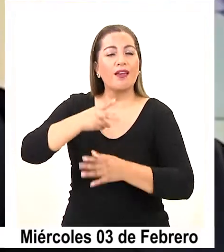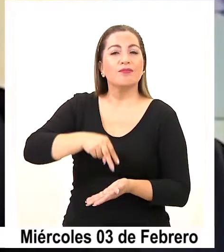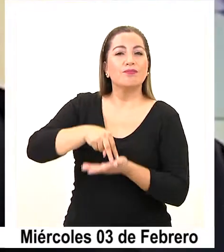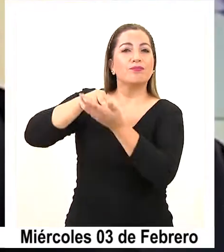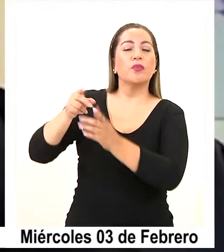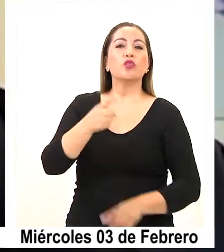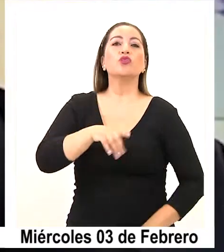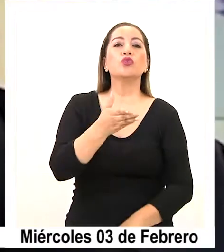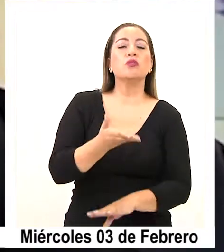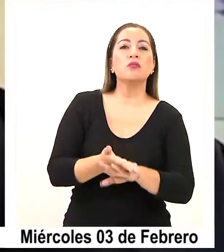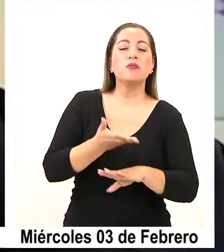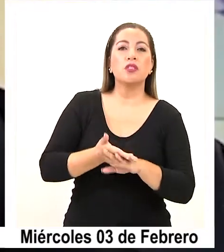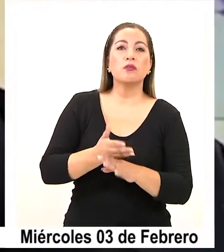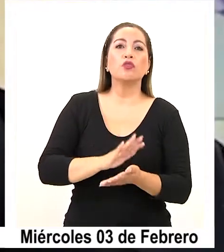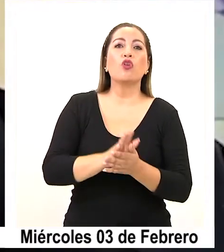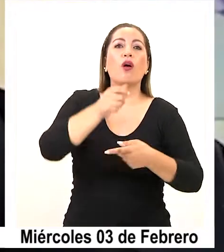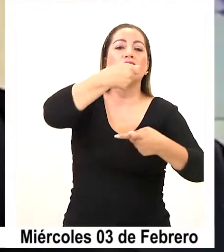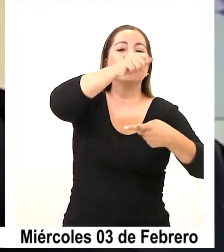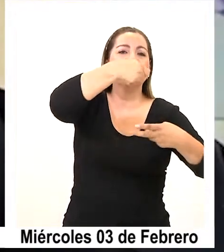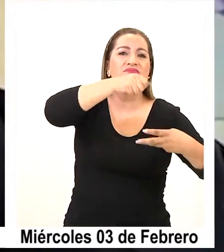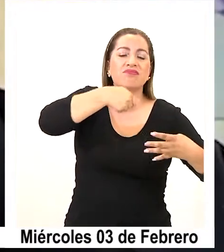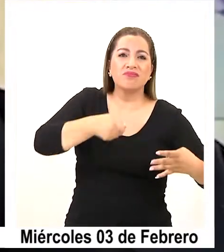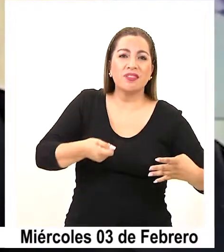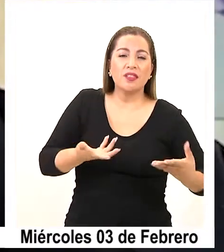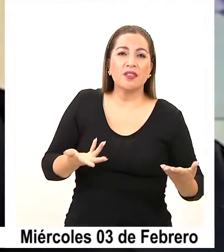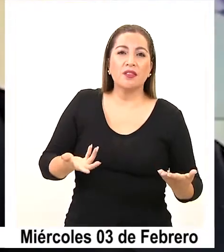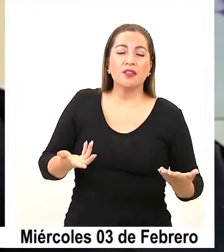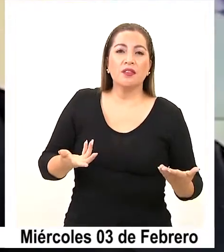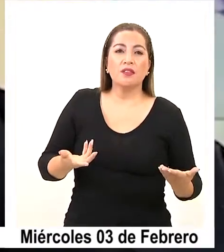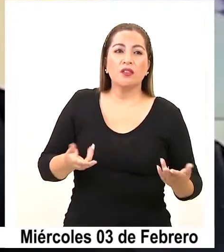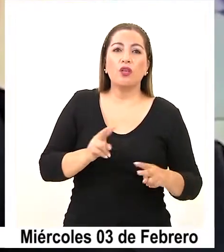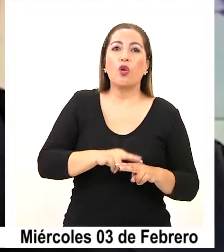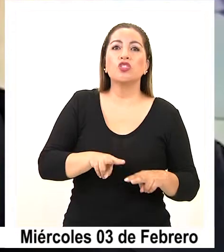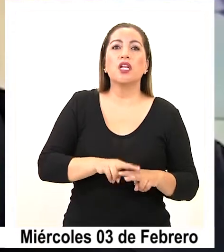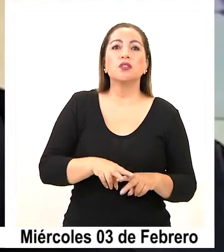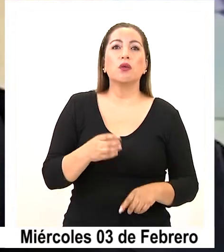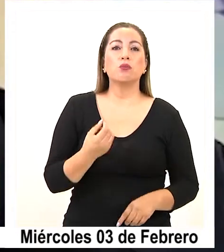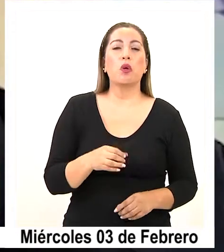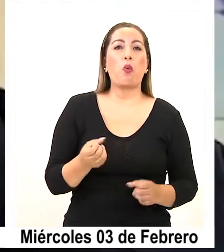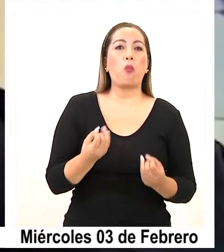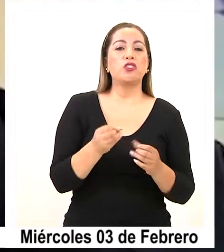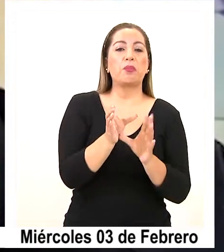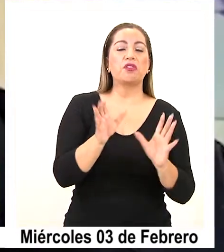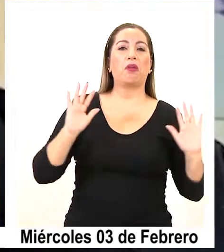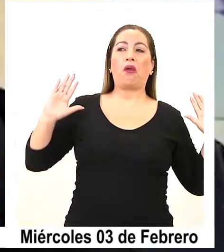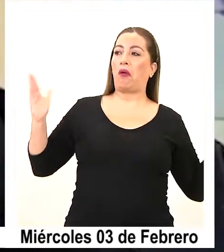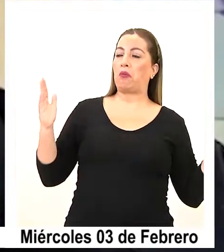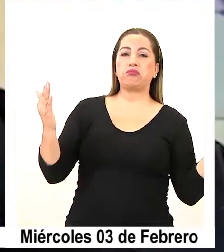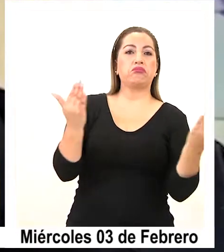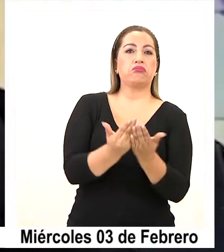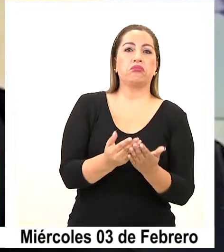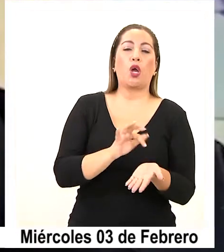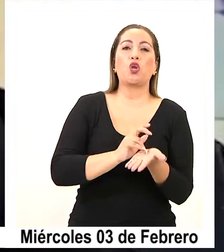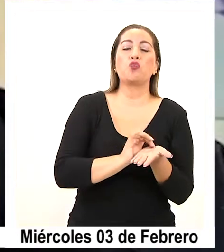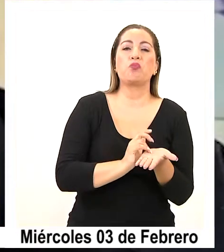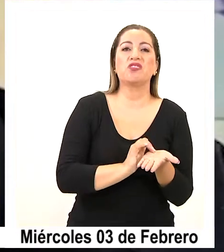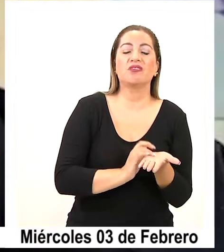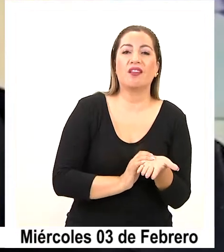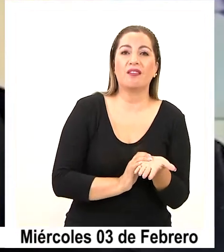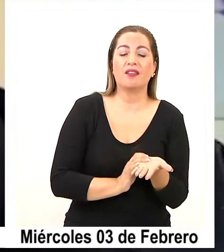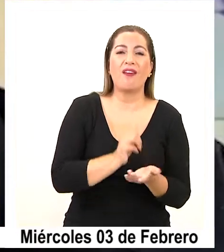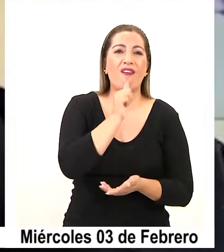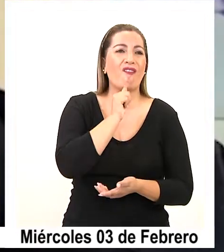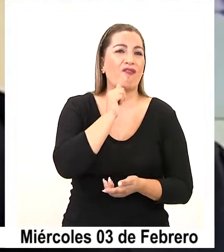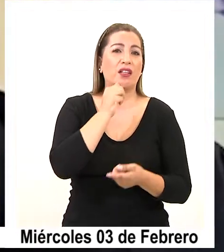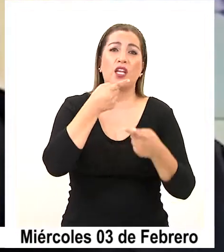Nosotros apelamos que en realidad todos estos estudios son estudios que son hechos entre cuatro paredes y con básicamente bases numéricas, pero no toman en cuenta